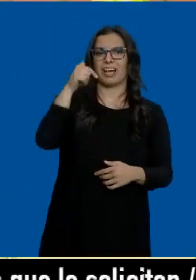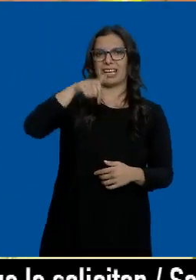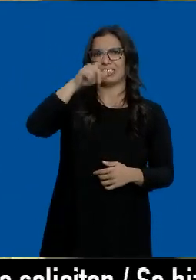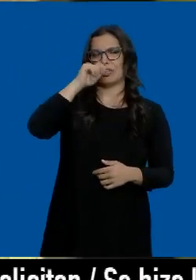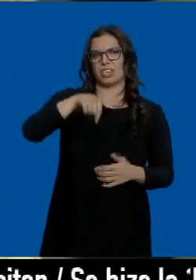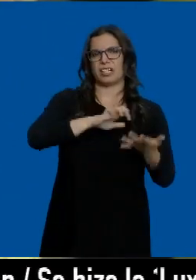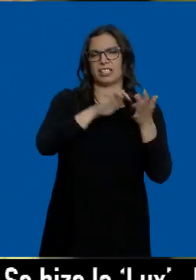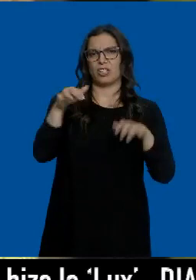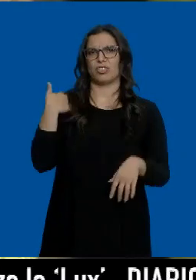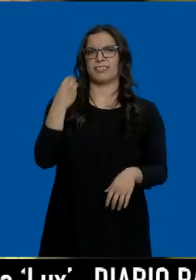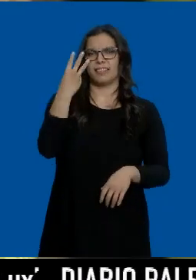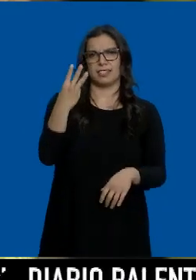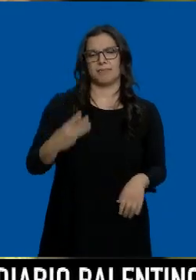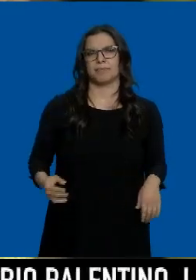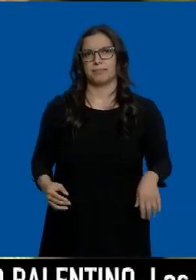año en Castilla y León.